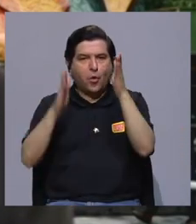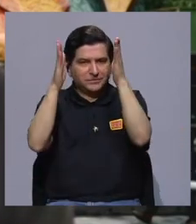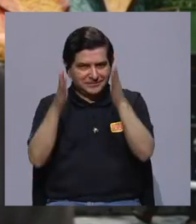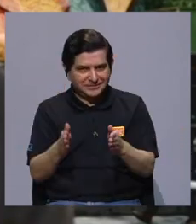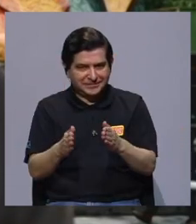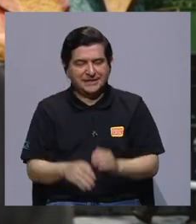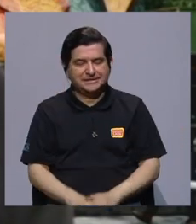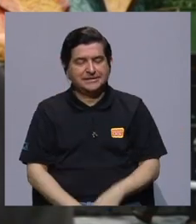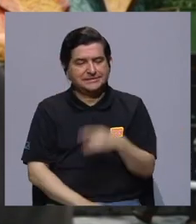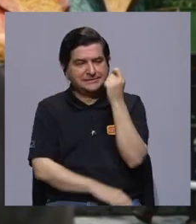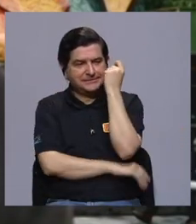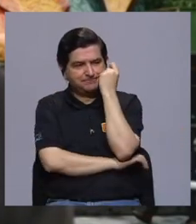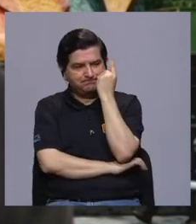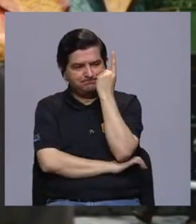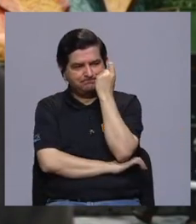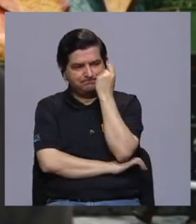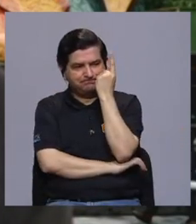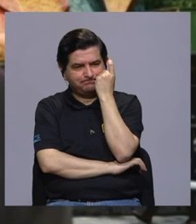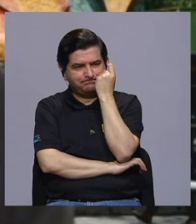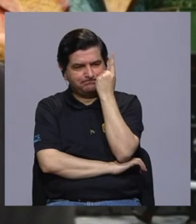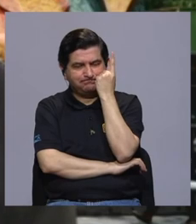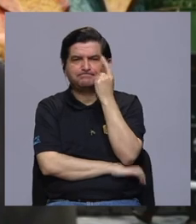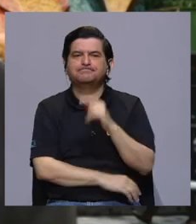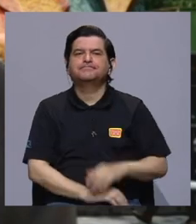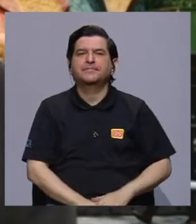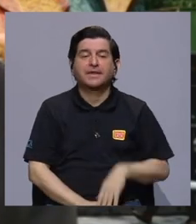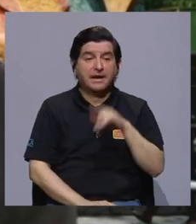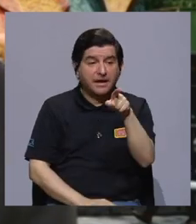costalicenses debemos comprender que